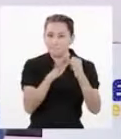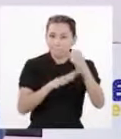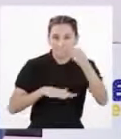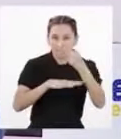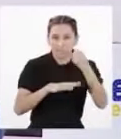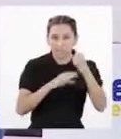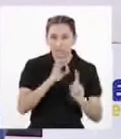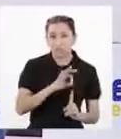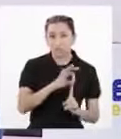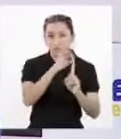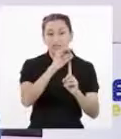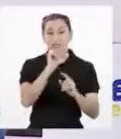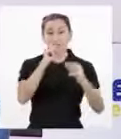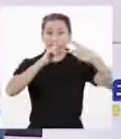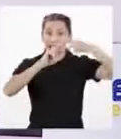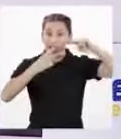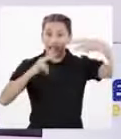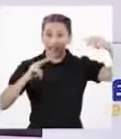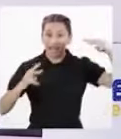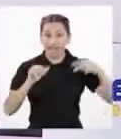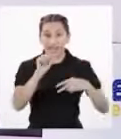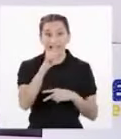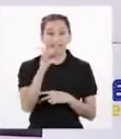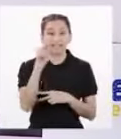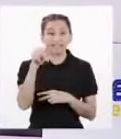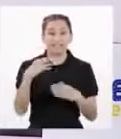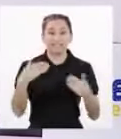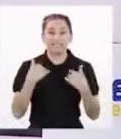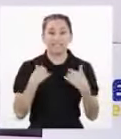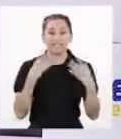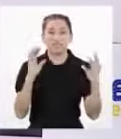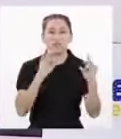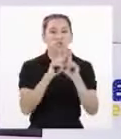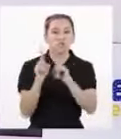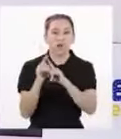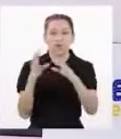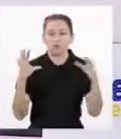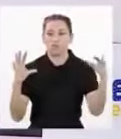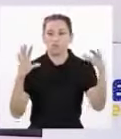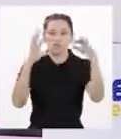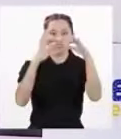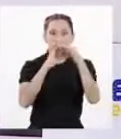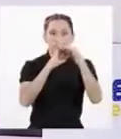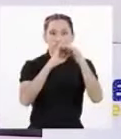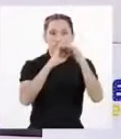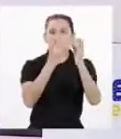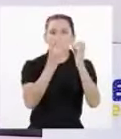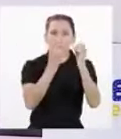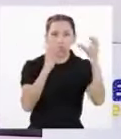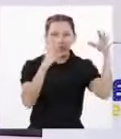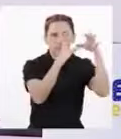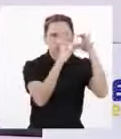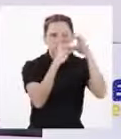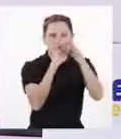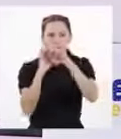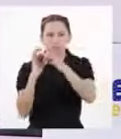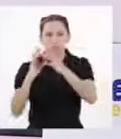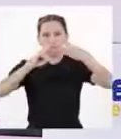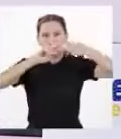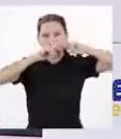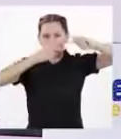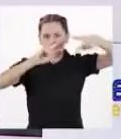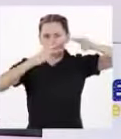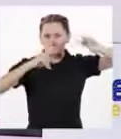individuales En el ADN los nucleótidos se combinan para formar cadenas largas Dando origen a una